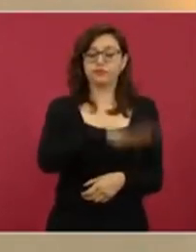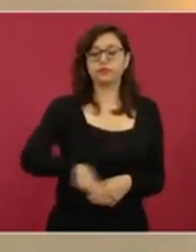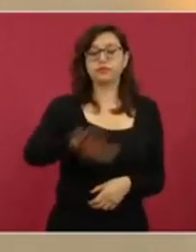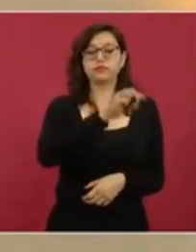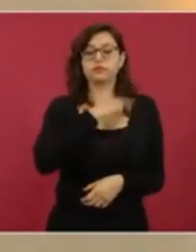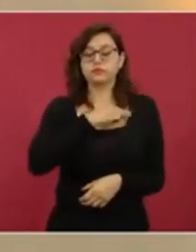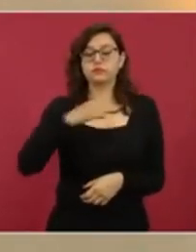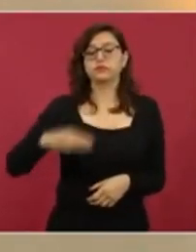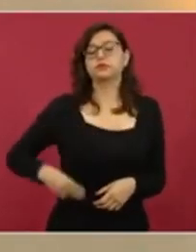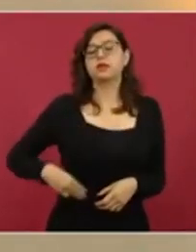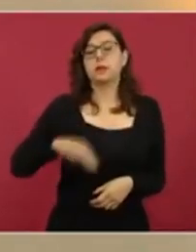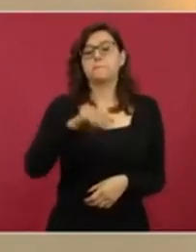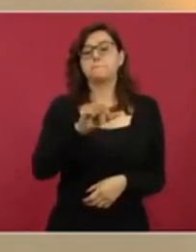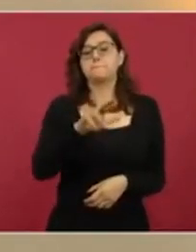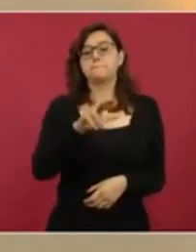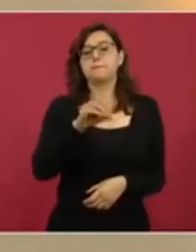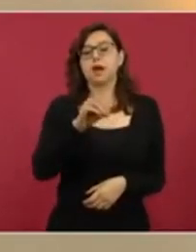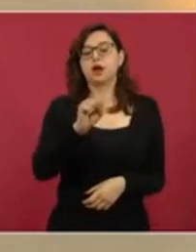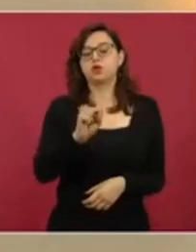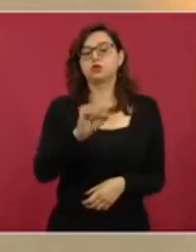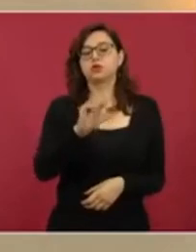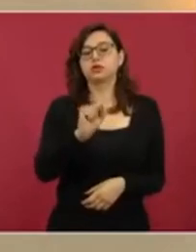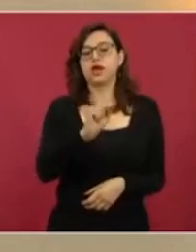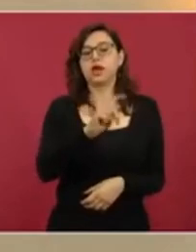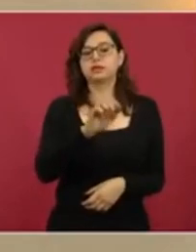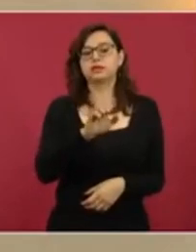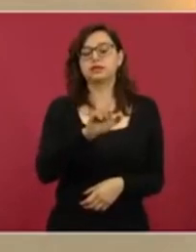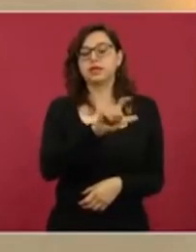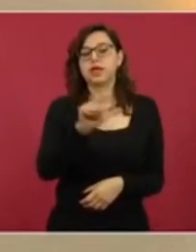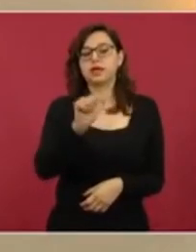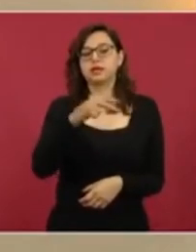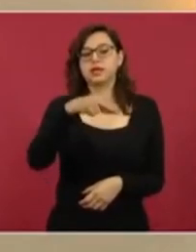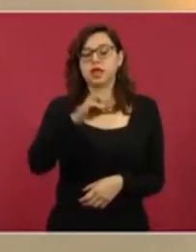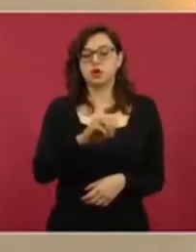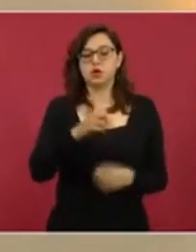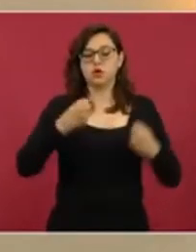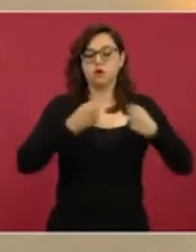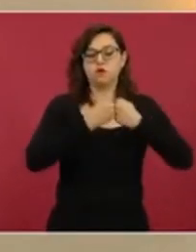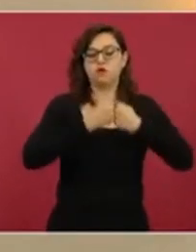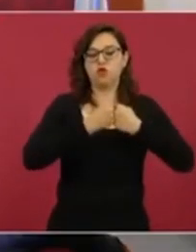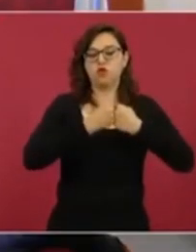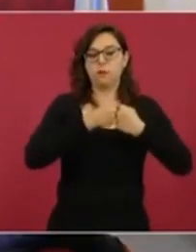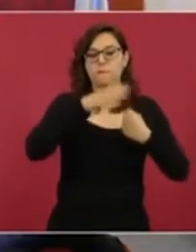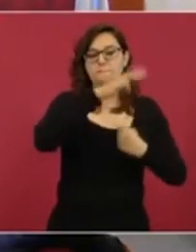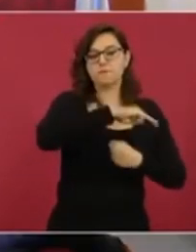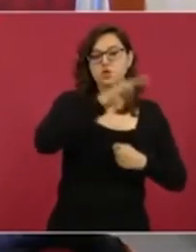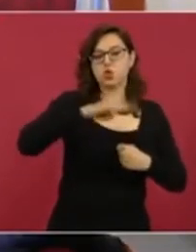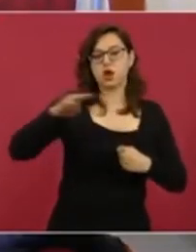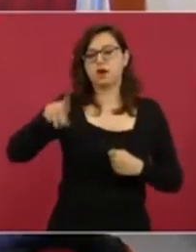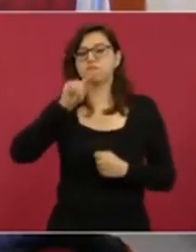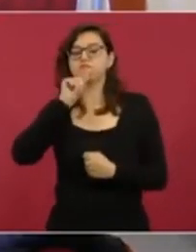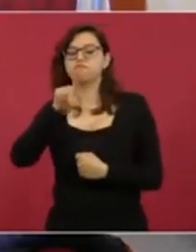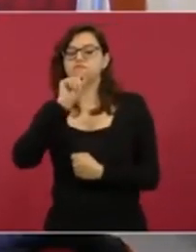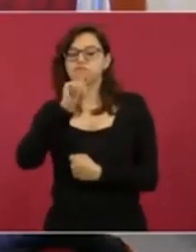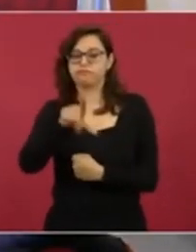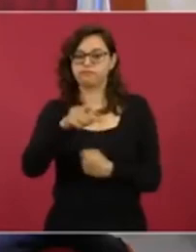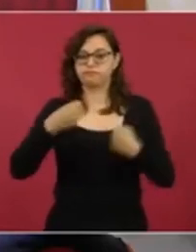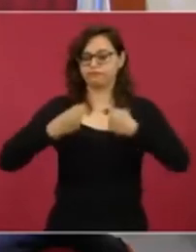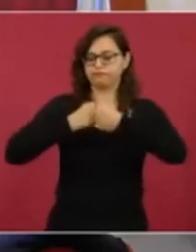Michoacán, cercano al estado vecino de Jalisco. Este evento quiero señalar